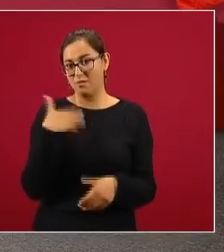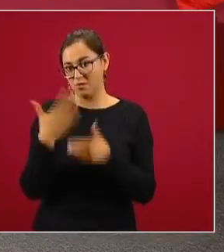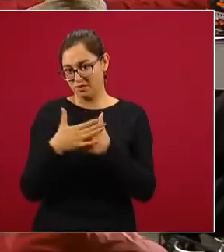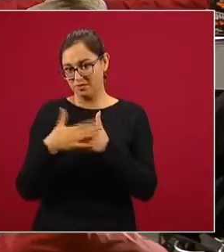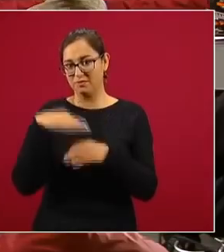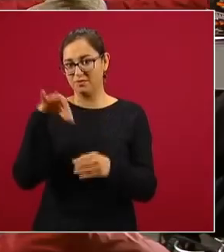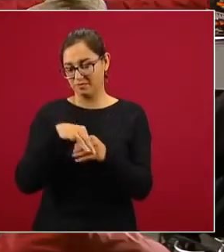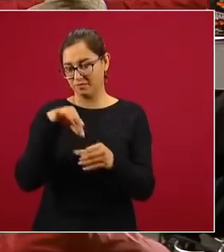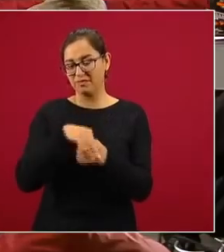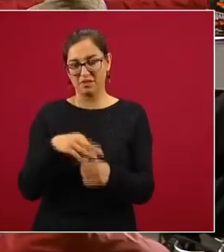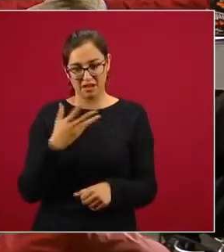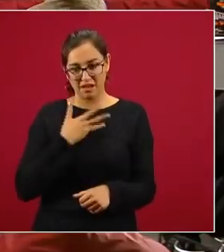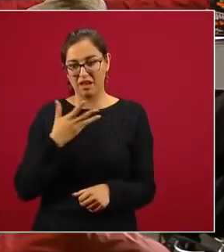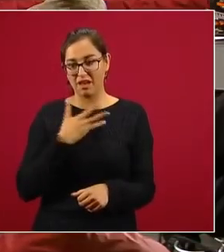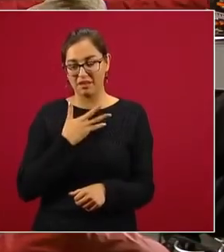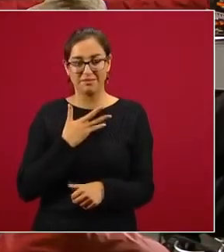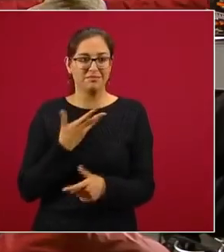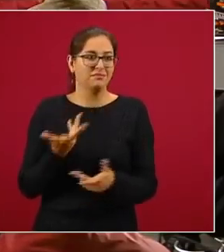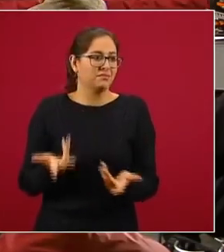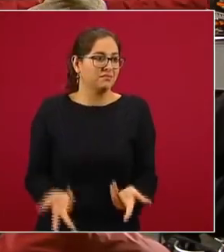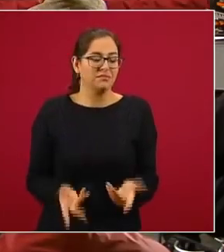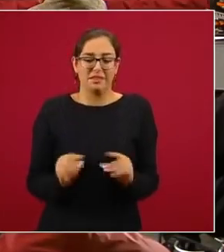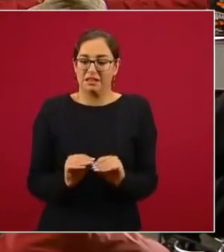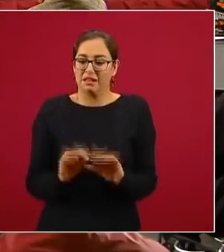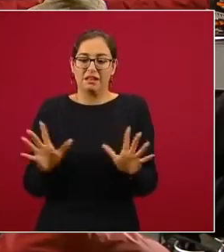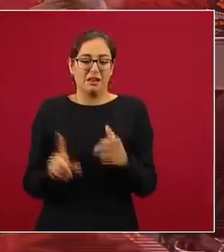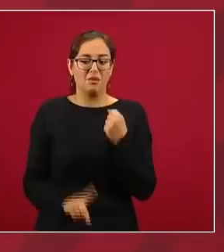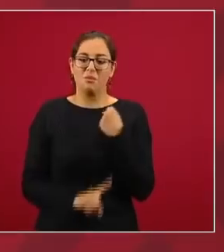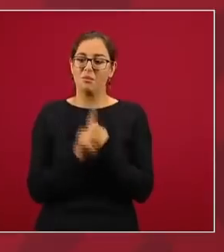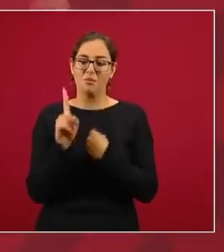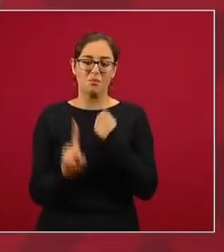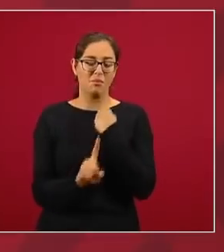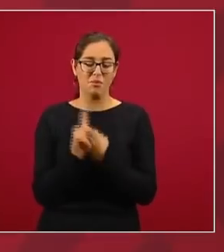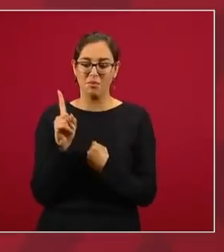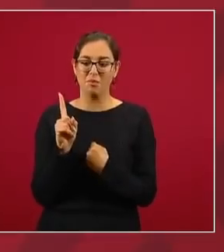y claro que hay problemas